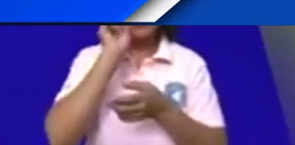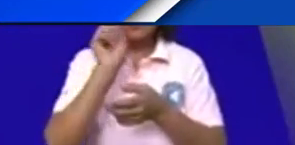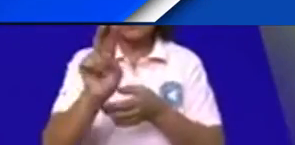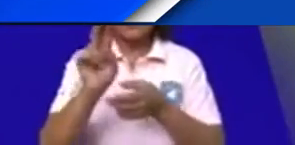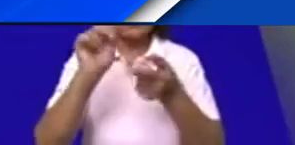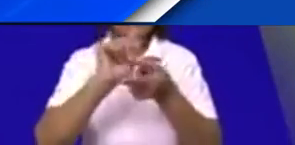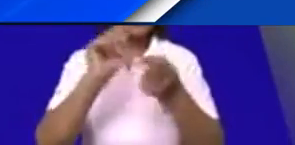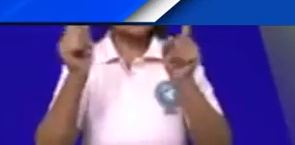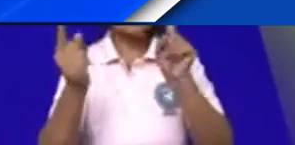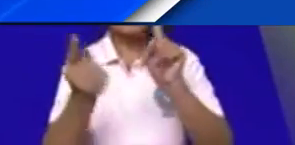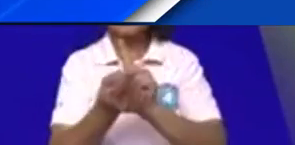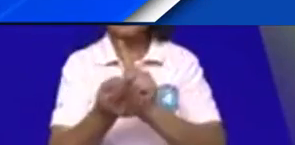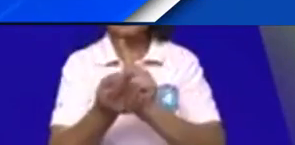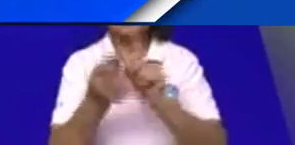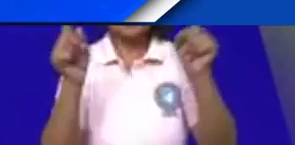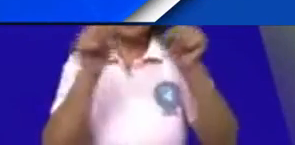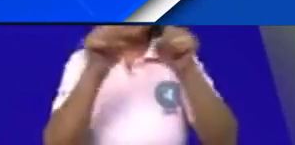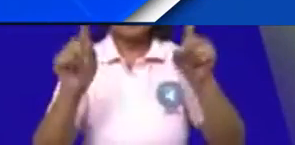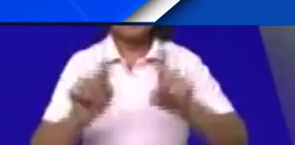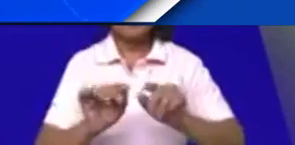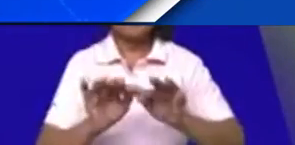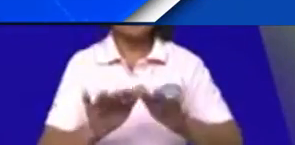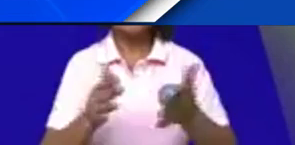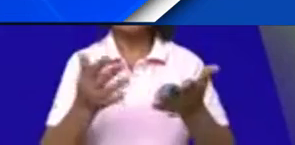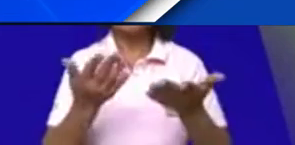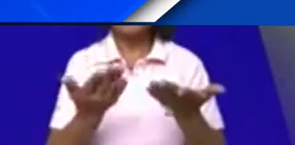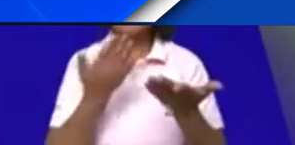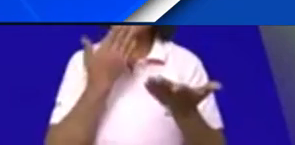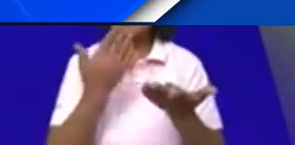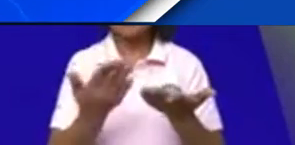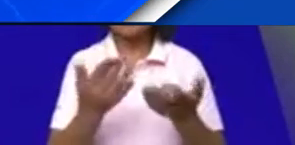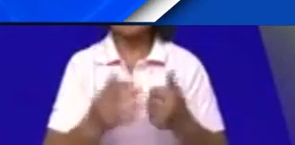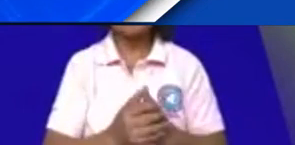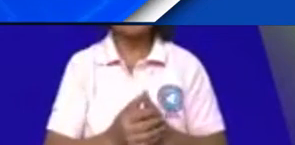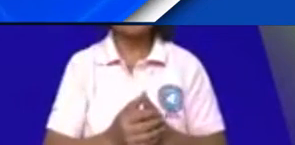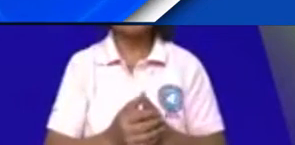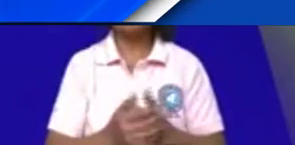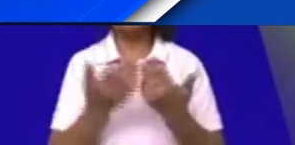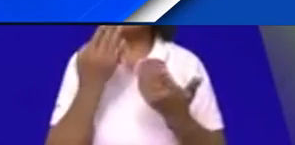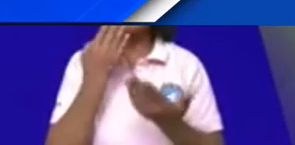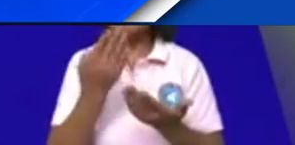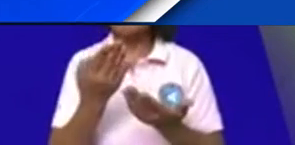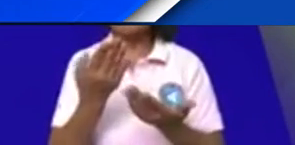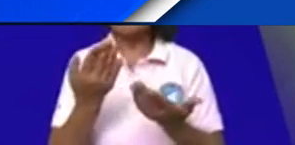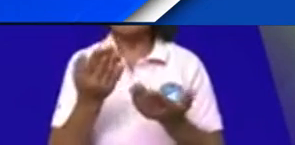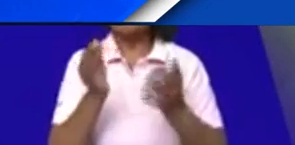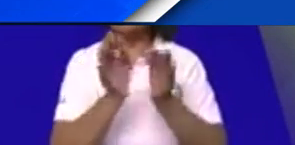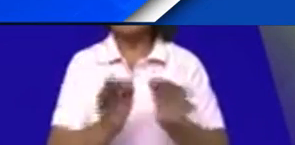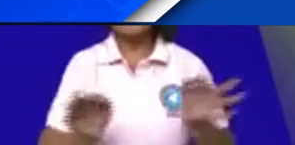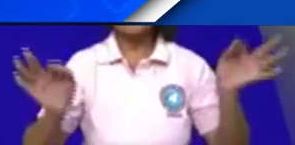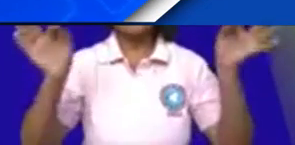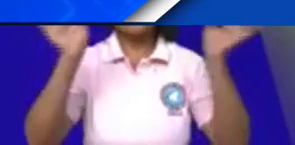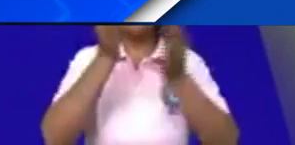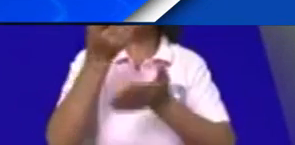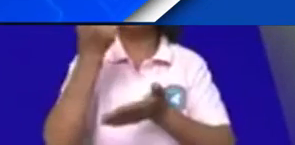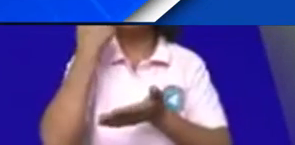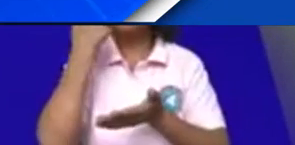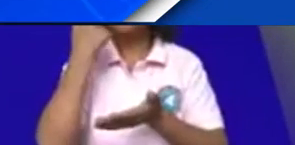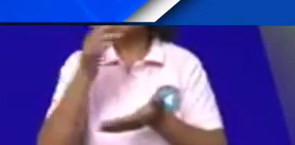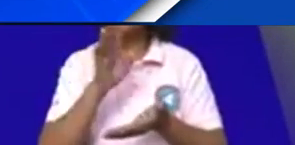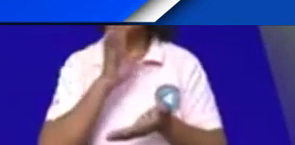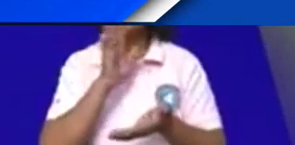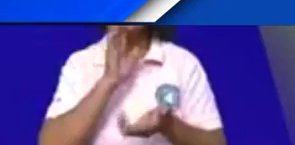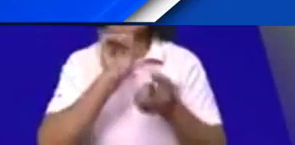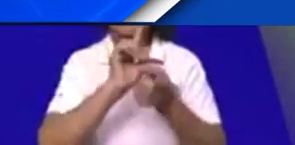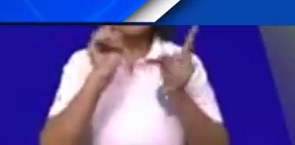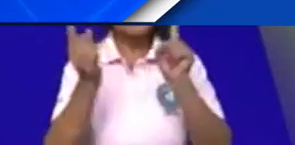de la transformación digital. Fue una apuesta muy importante porque cuando hablamos de